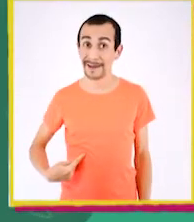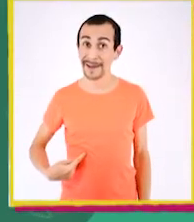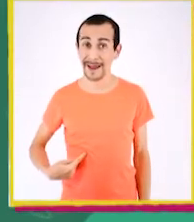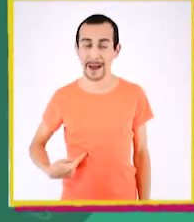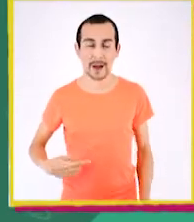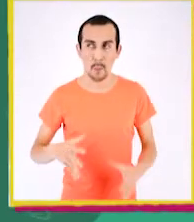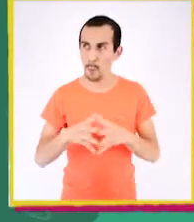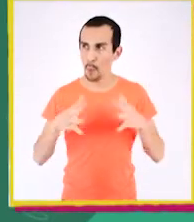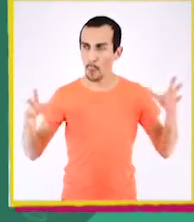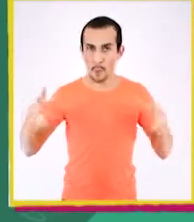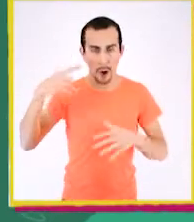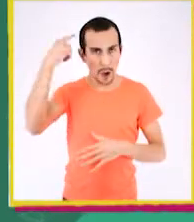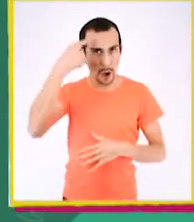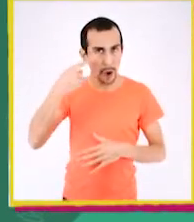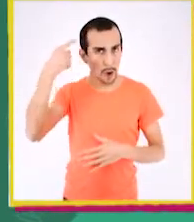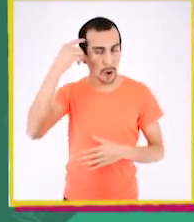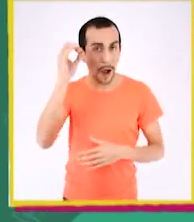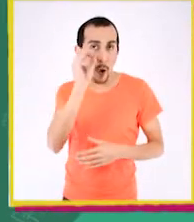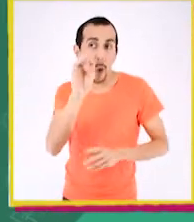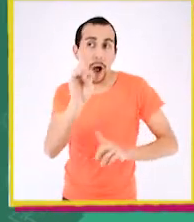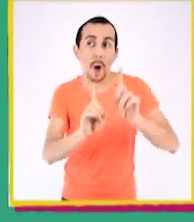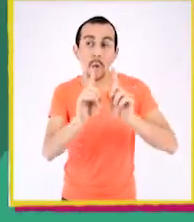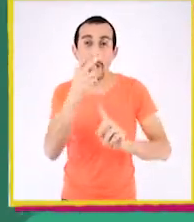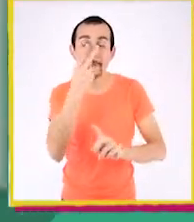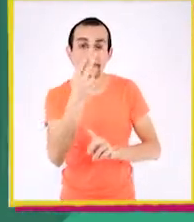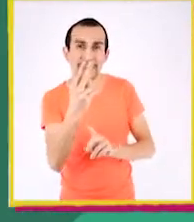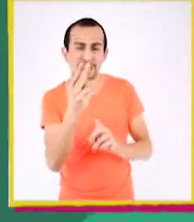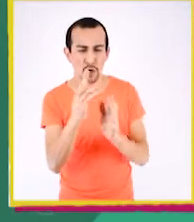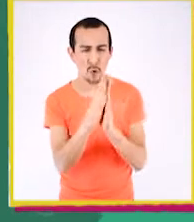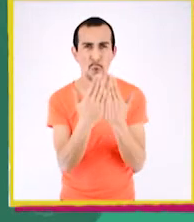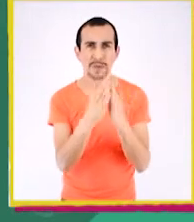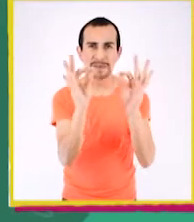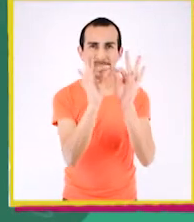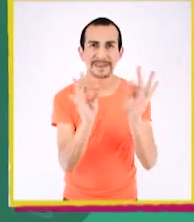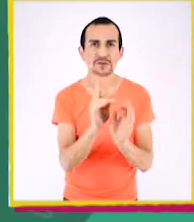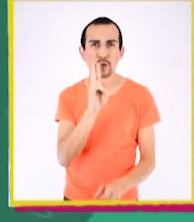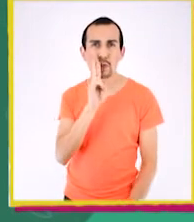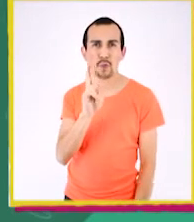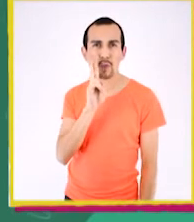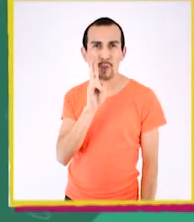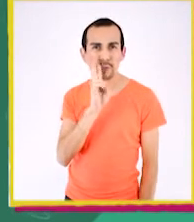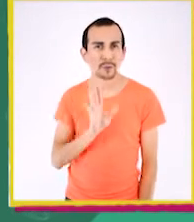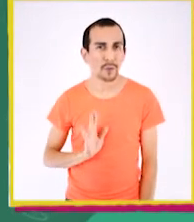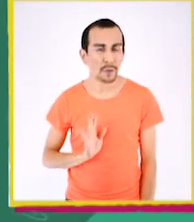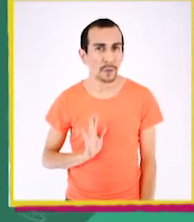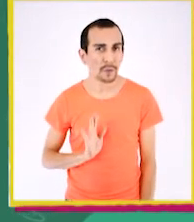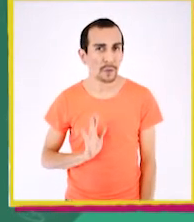Es muy loca. O quizás alguien ha visto un texto en ruso.